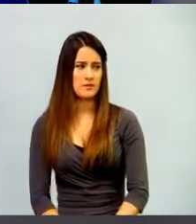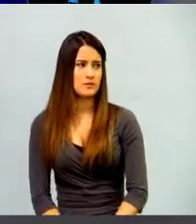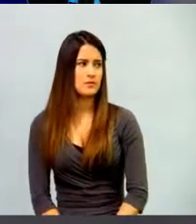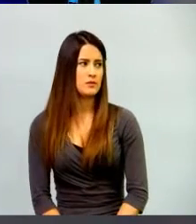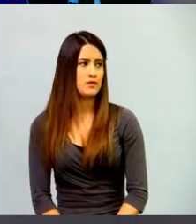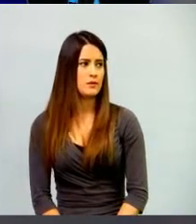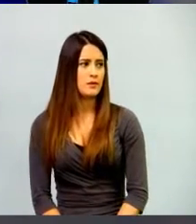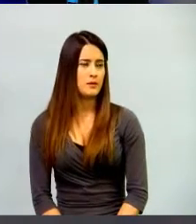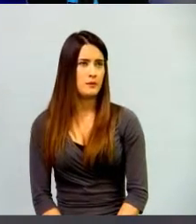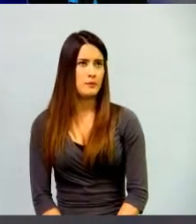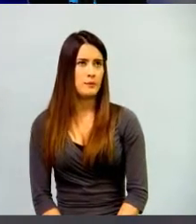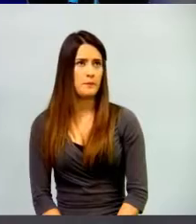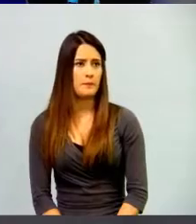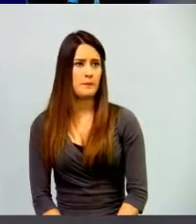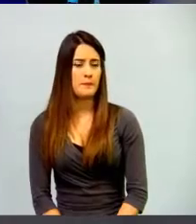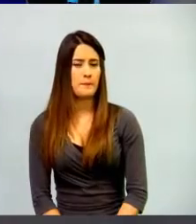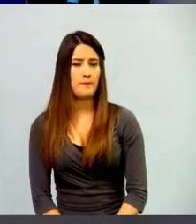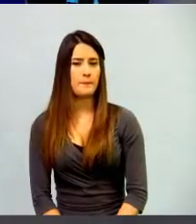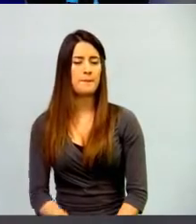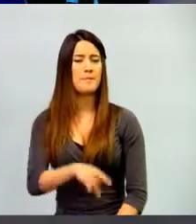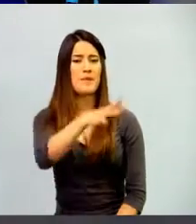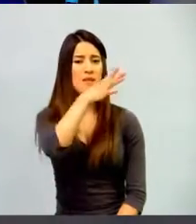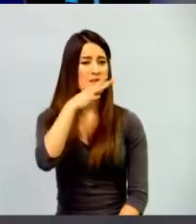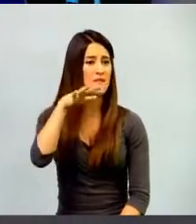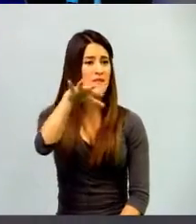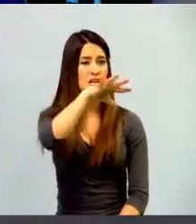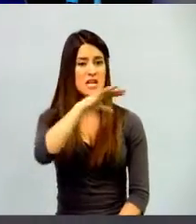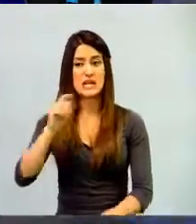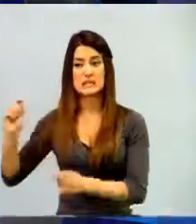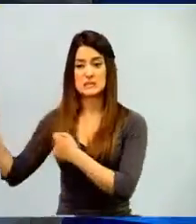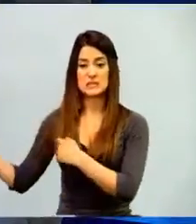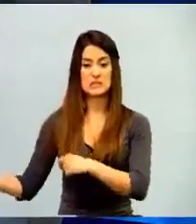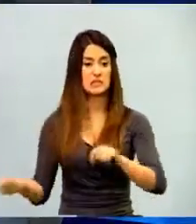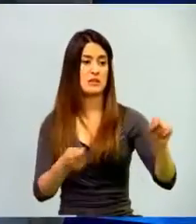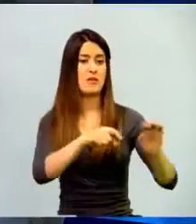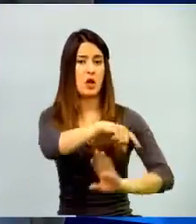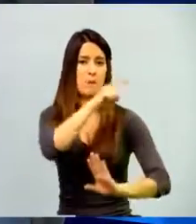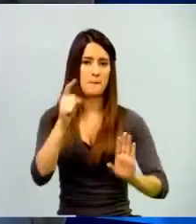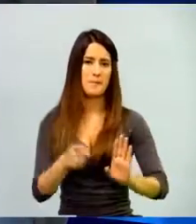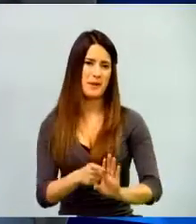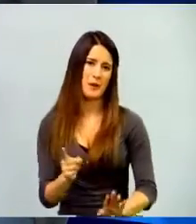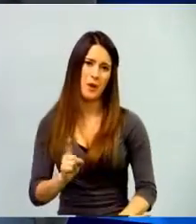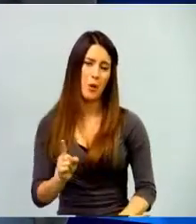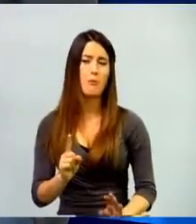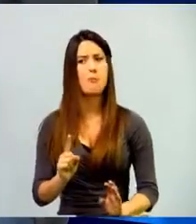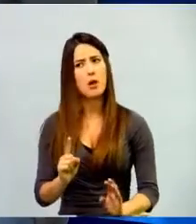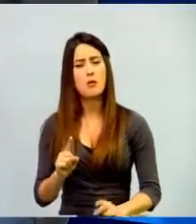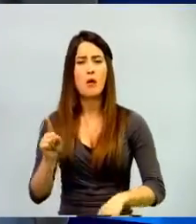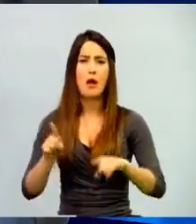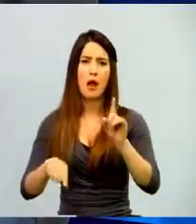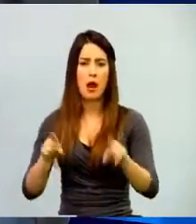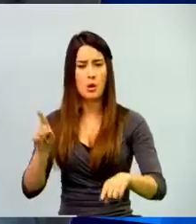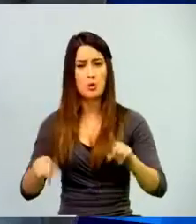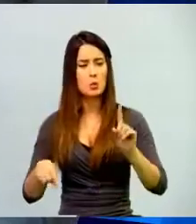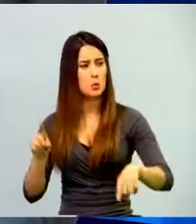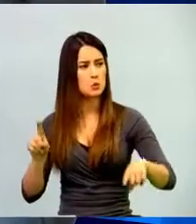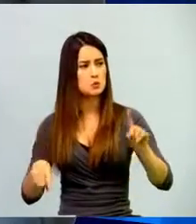los aspectos de la conectividad a una región rural, sí se pueden llevar algunos, inclusive contenidos en unos